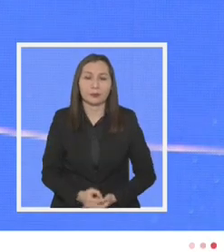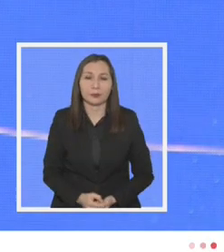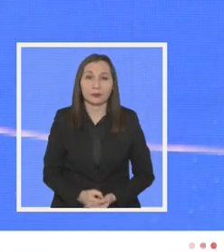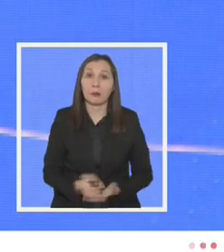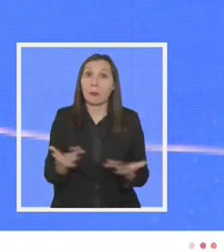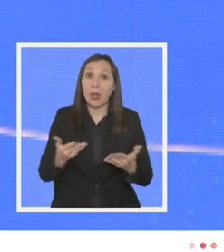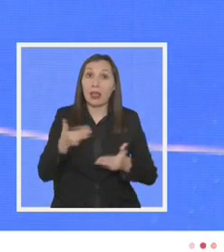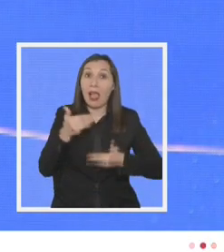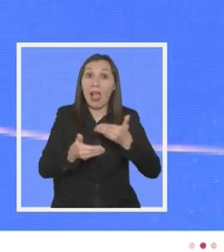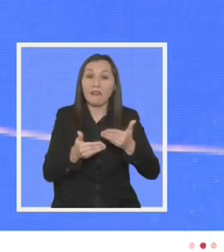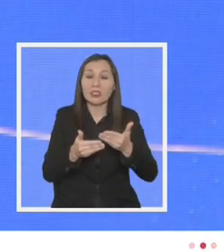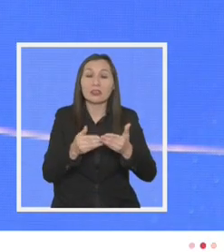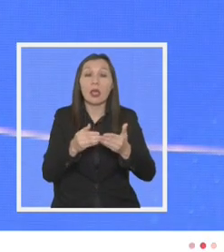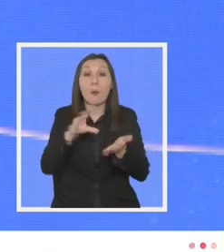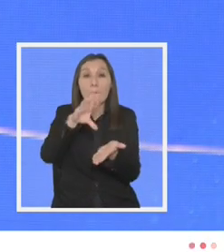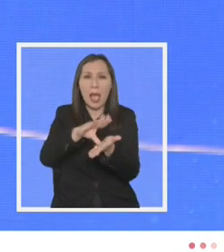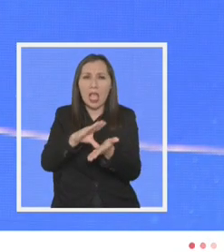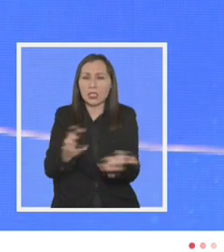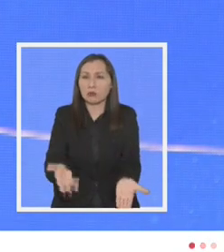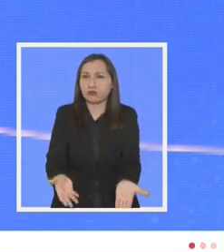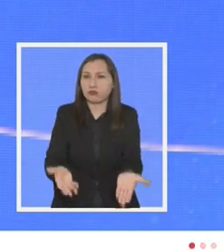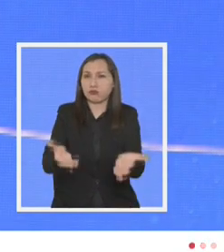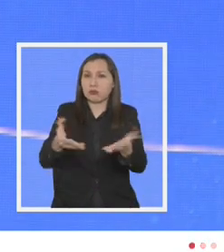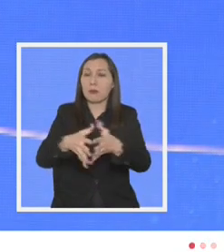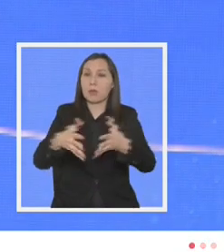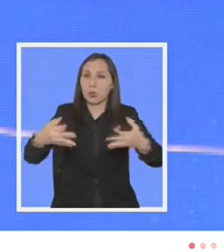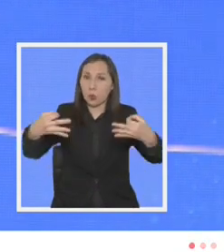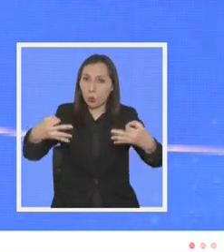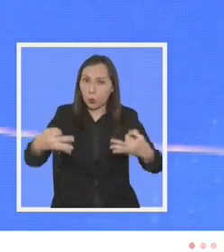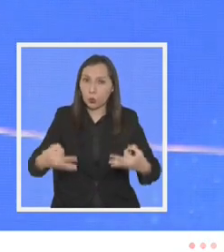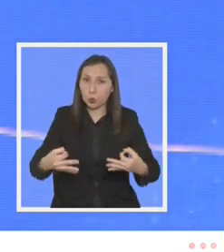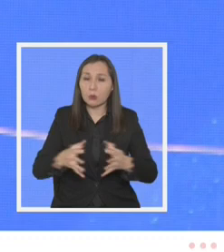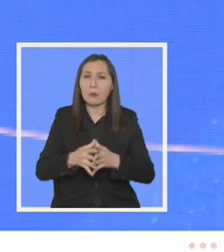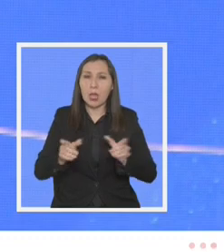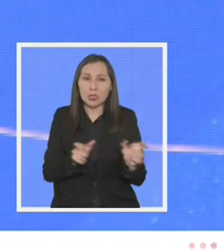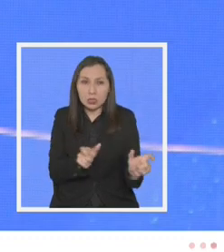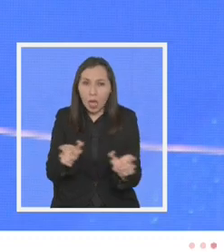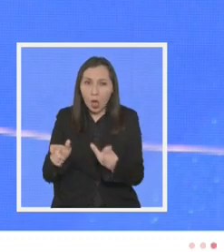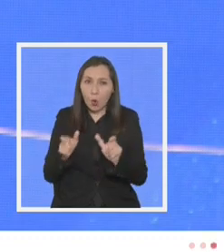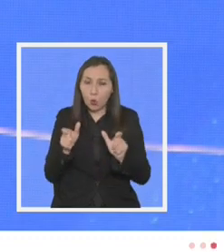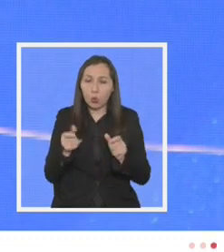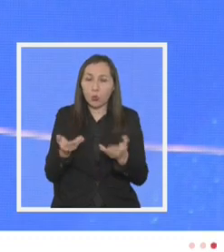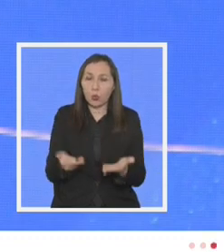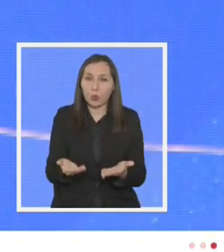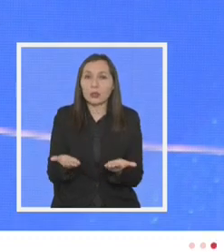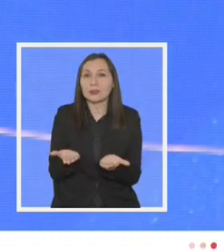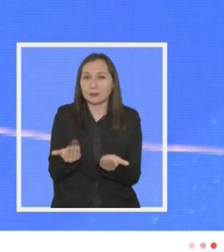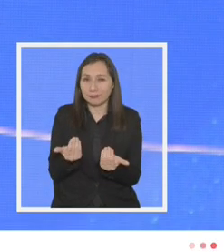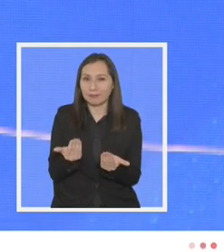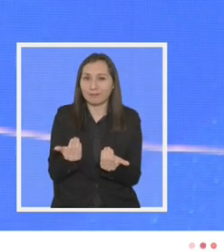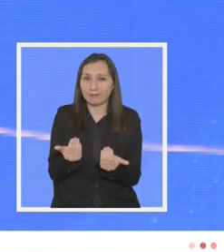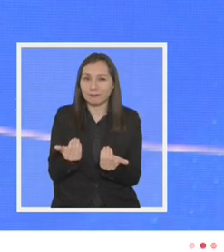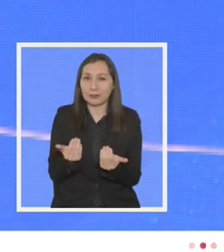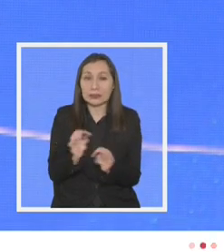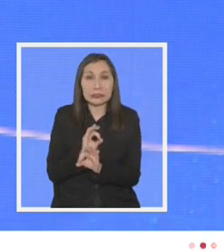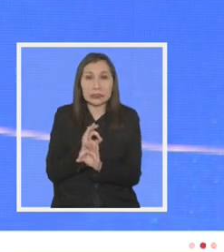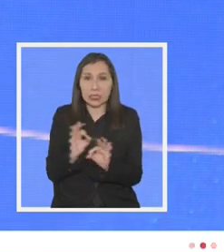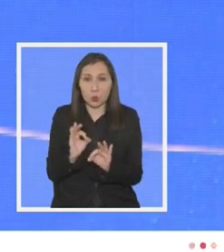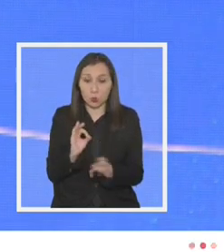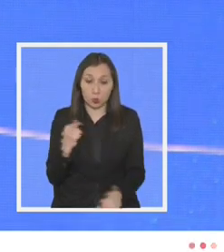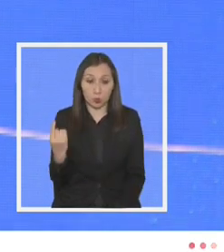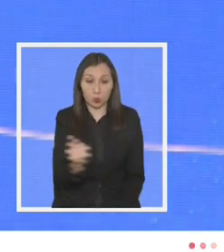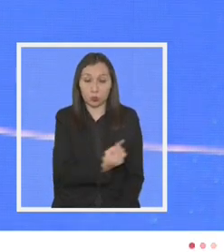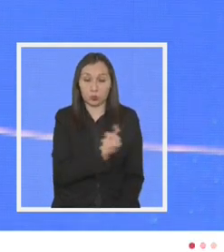para que avancemos hacia un país más próspero más justo y más seguro se requiere que ninguno de